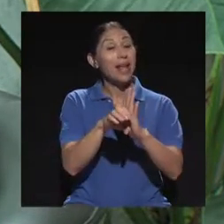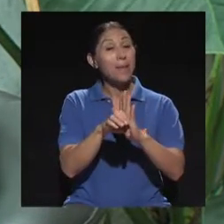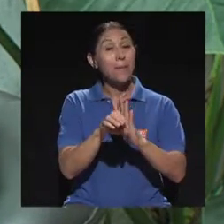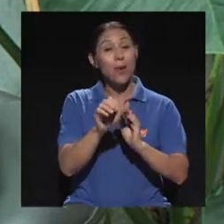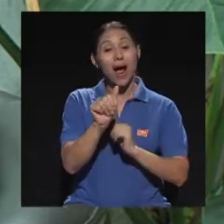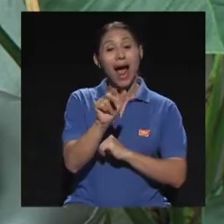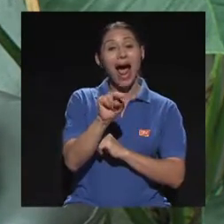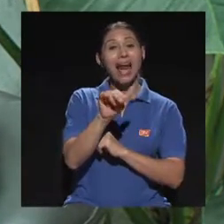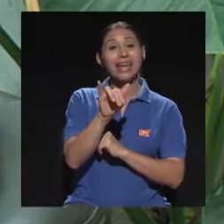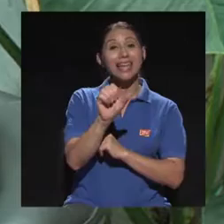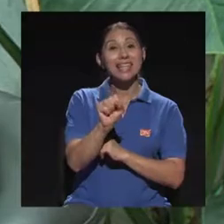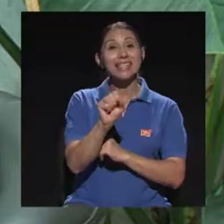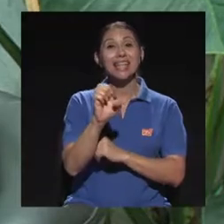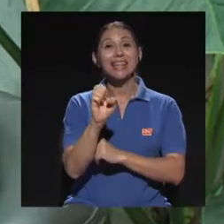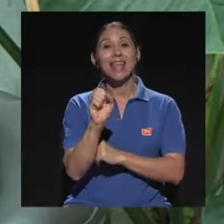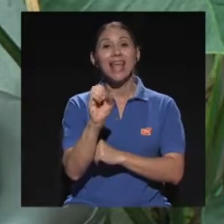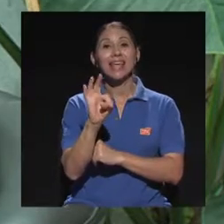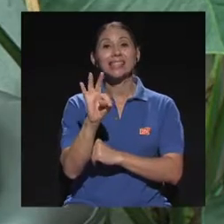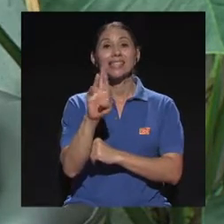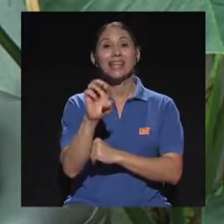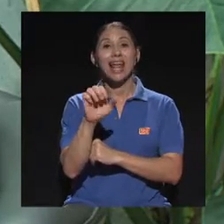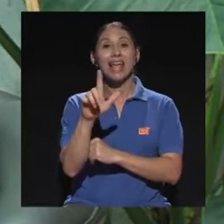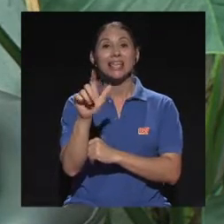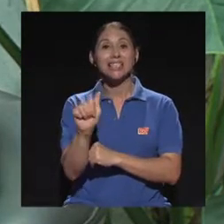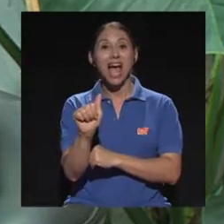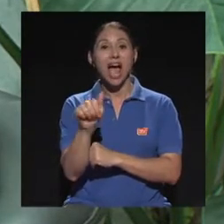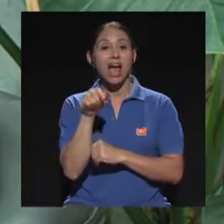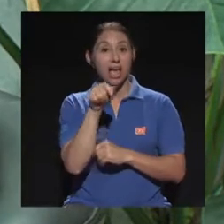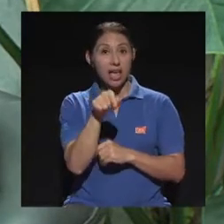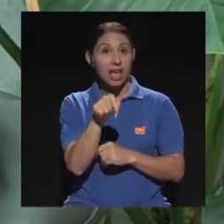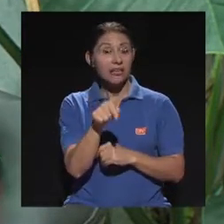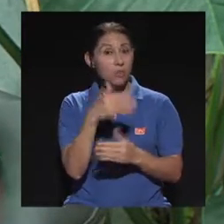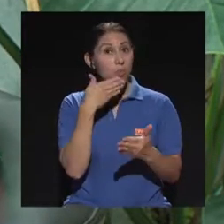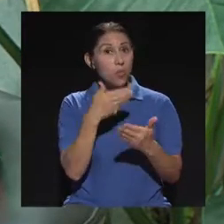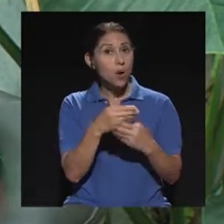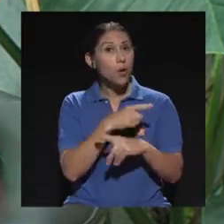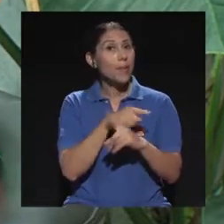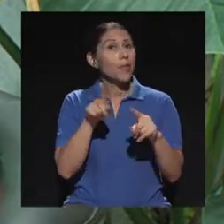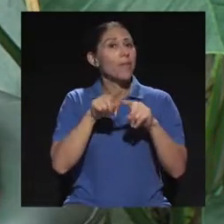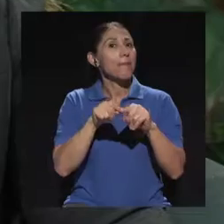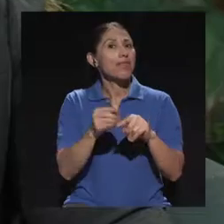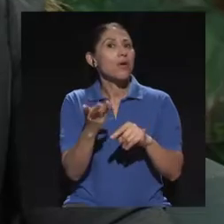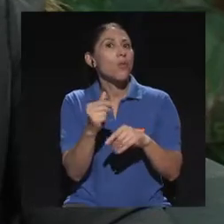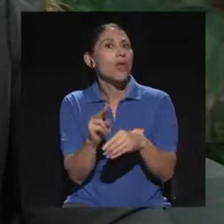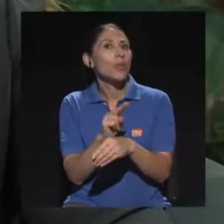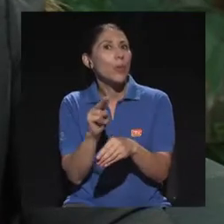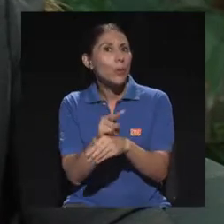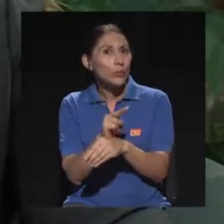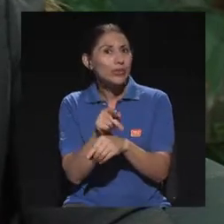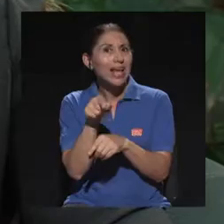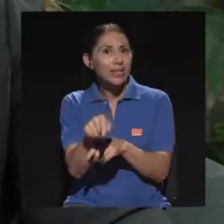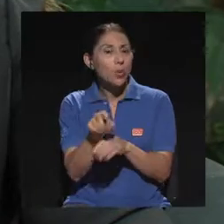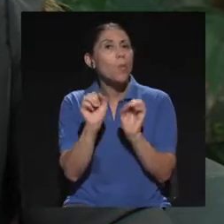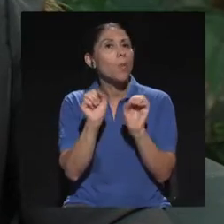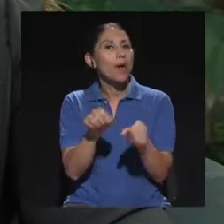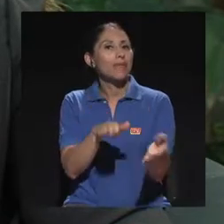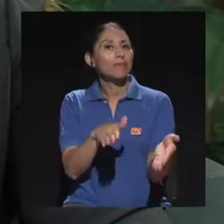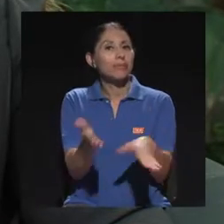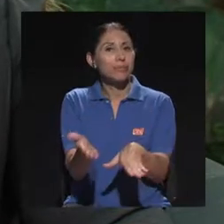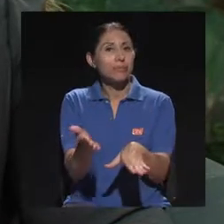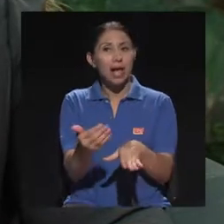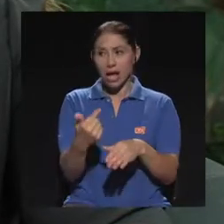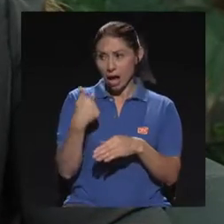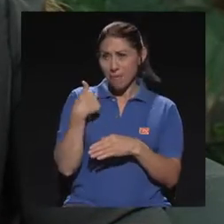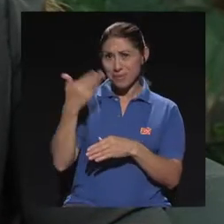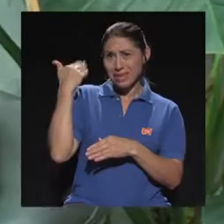cantidad que cura están muy cercanas. Entonces, a mí me criaron con anís de estrella. Yo creé a mis hijas con anís de estrella,